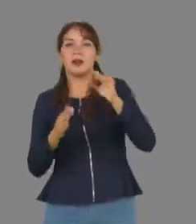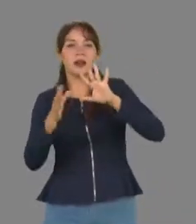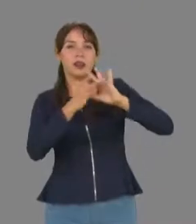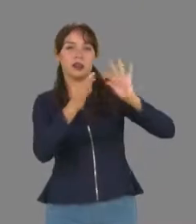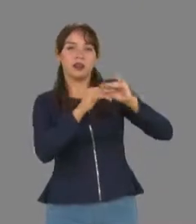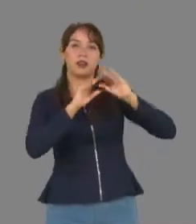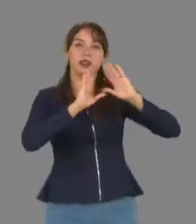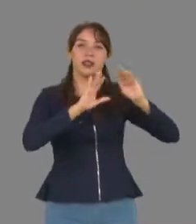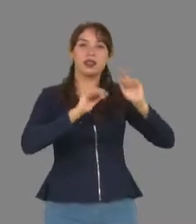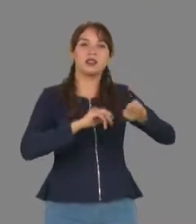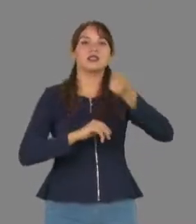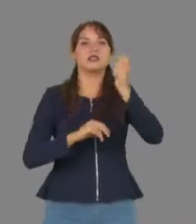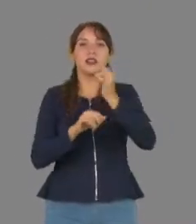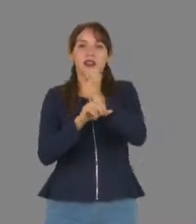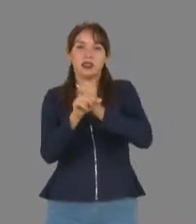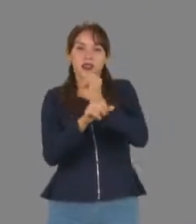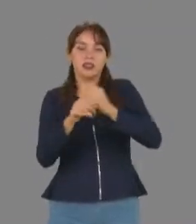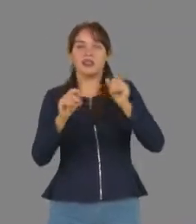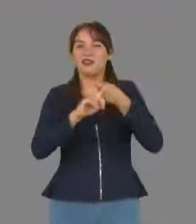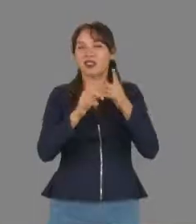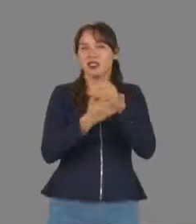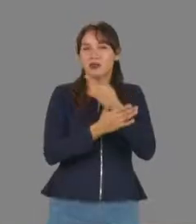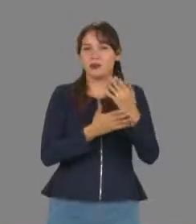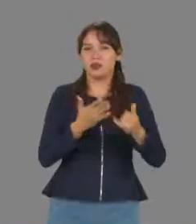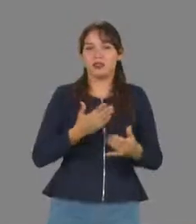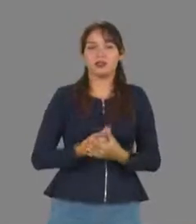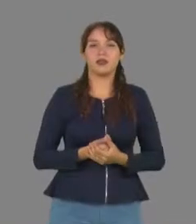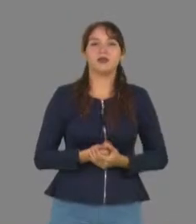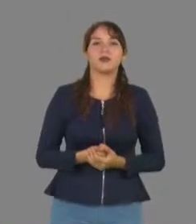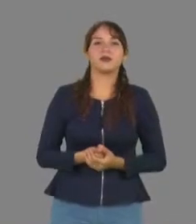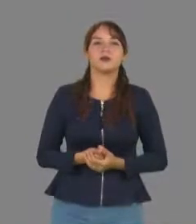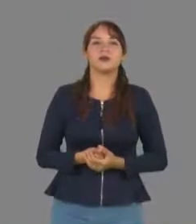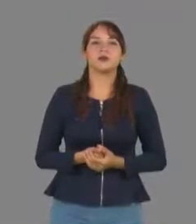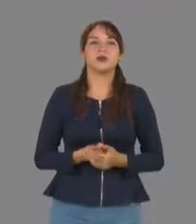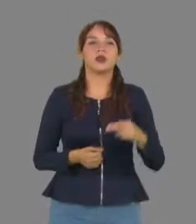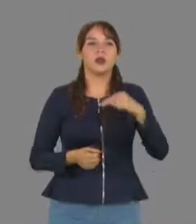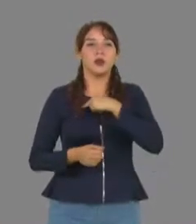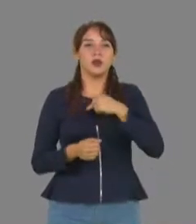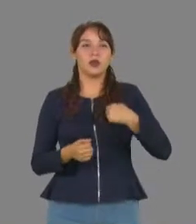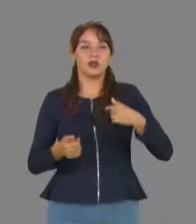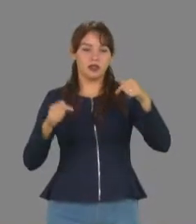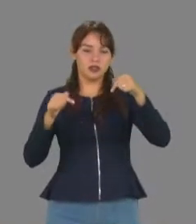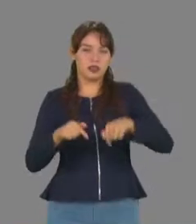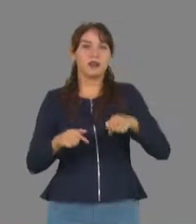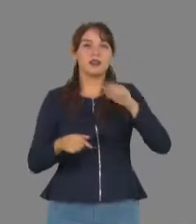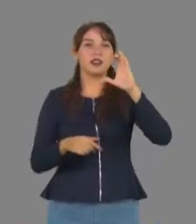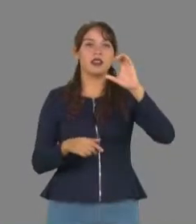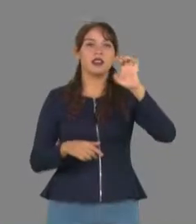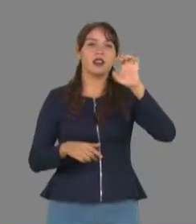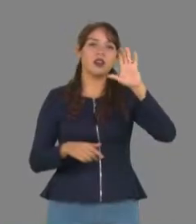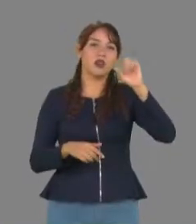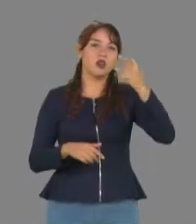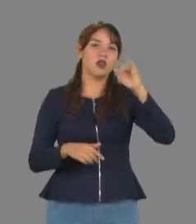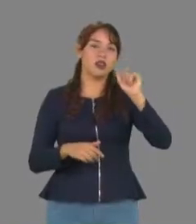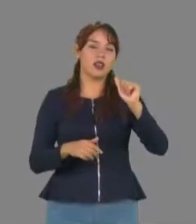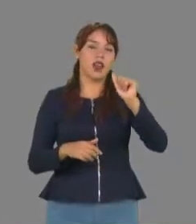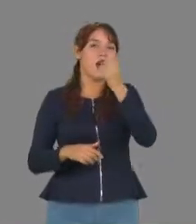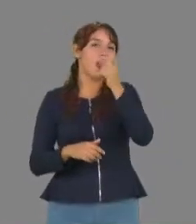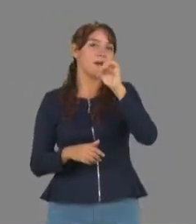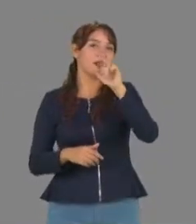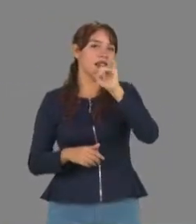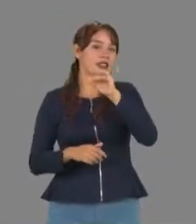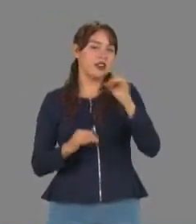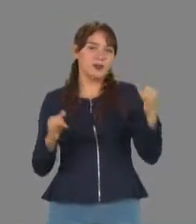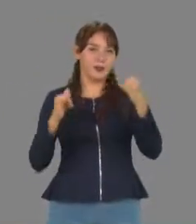conocimientos y fortalecer la calidad de los proyectos. Nos encontramos en el Instituto de Ecología Aplicada, este es un